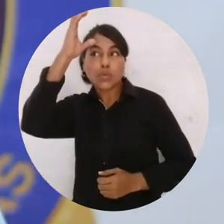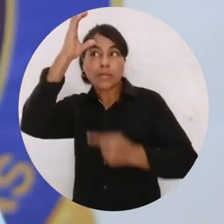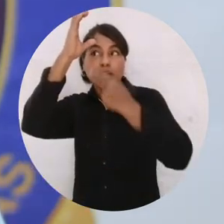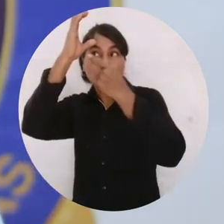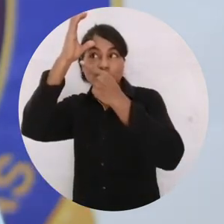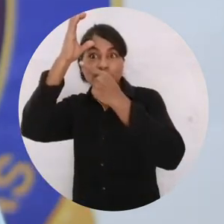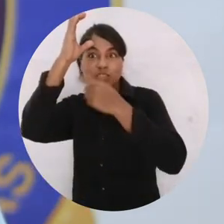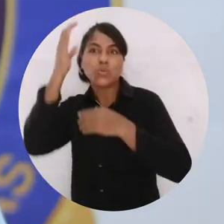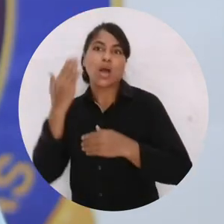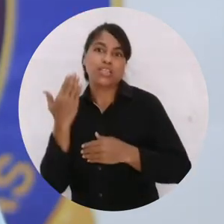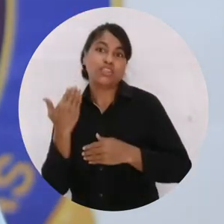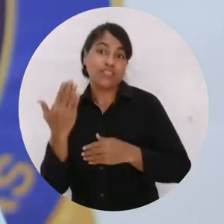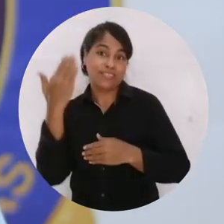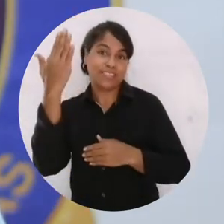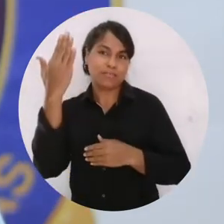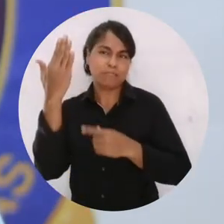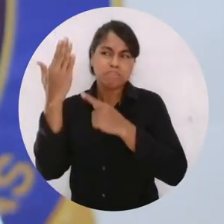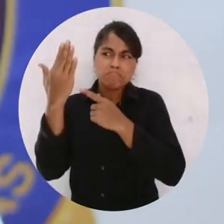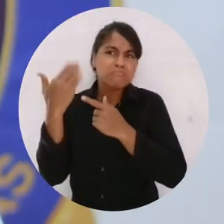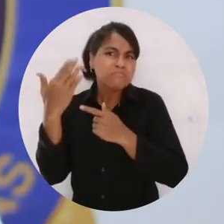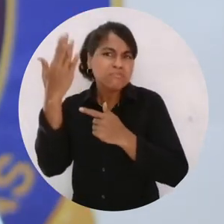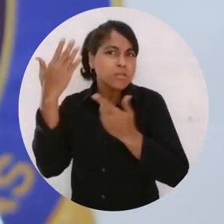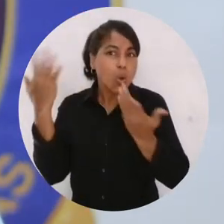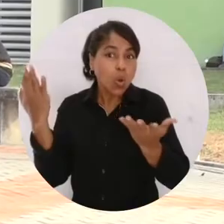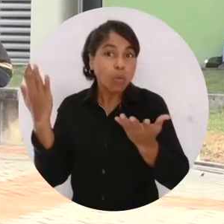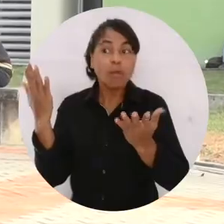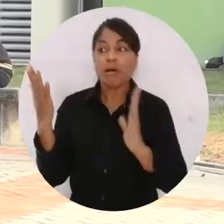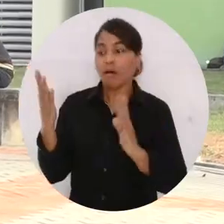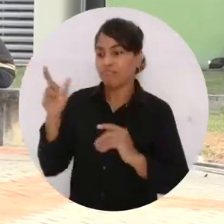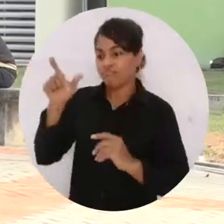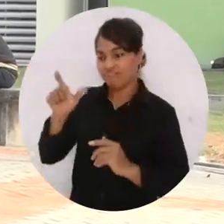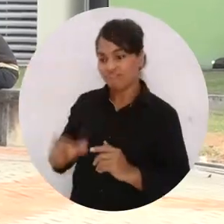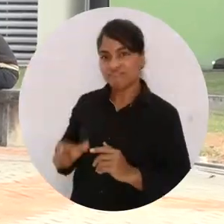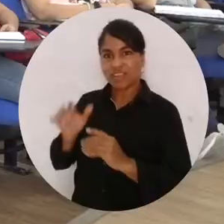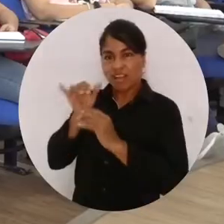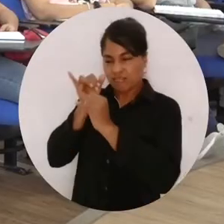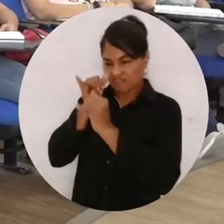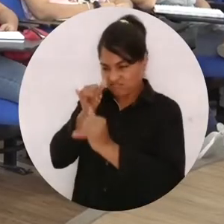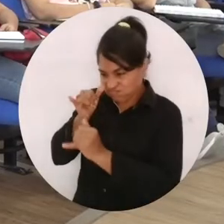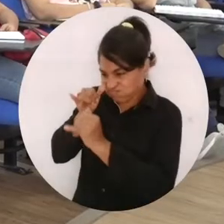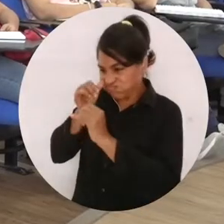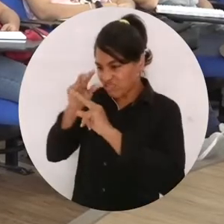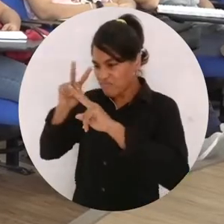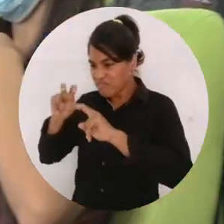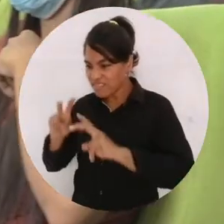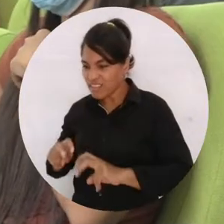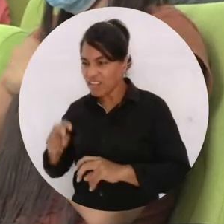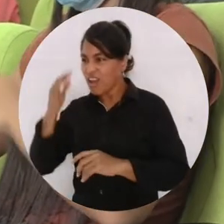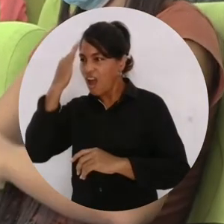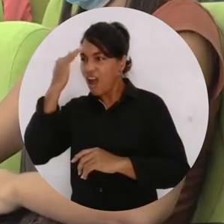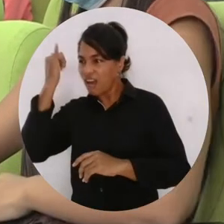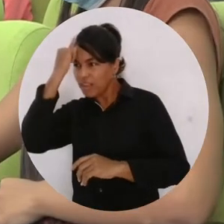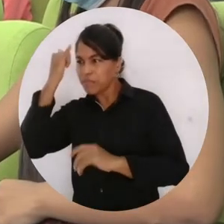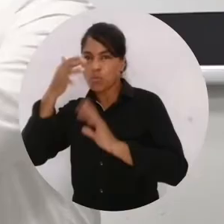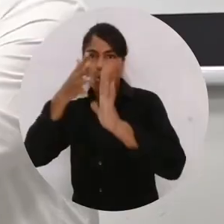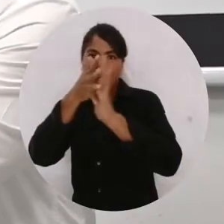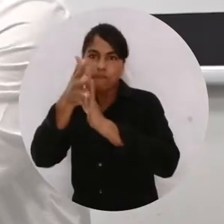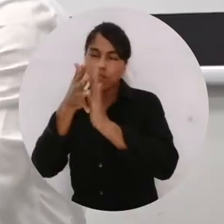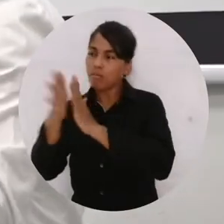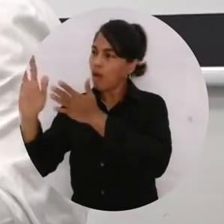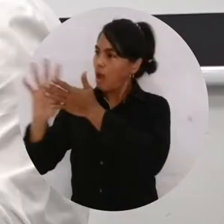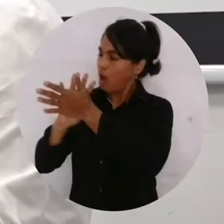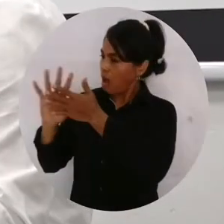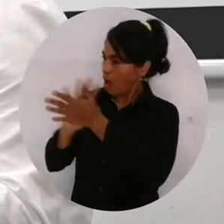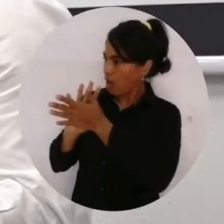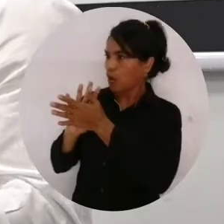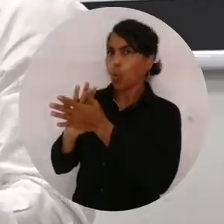y este conocimiento es útil cuando efectivamente no únicamente nuestros académicos o investigadores nos leen, sino